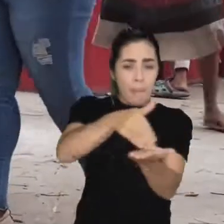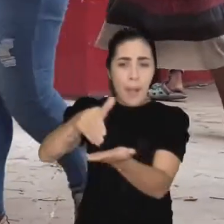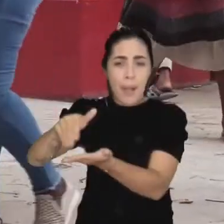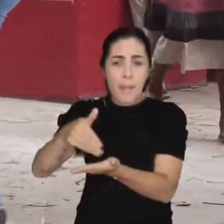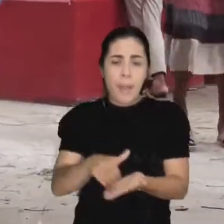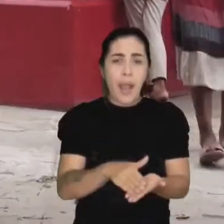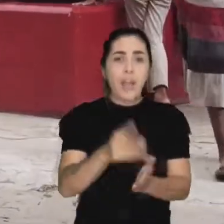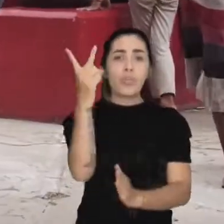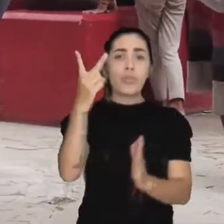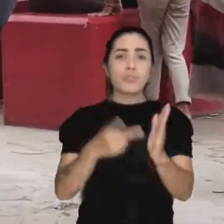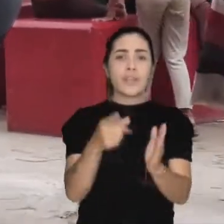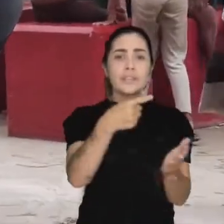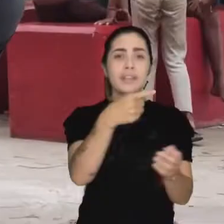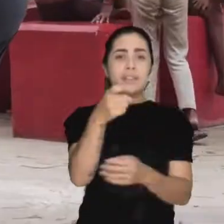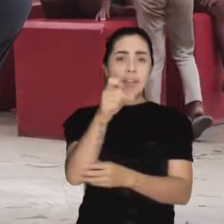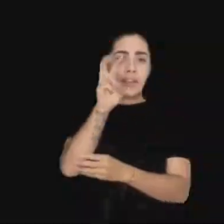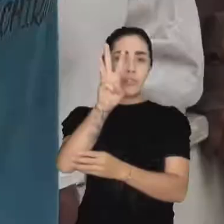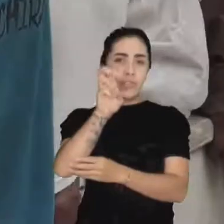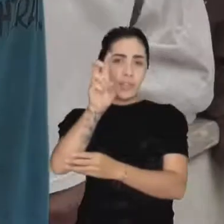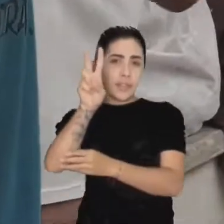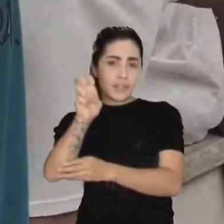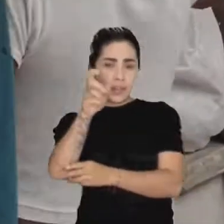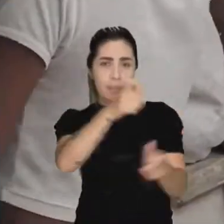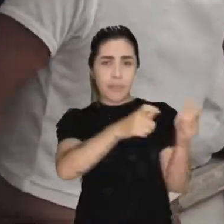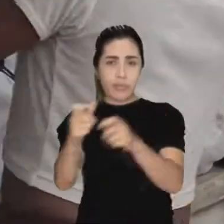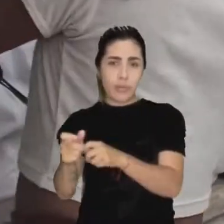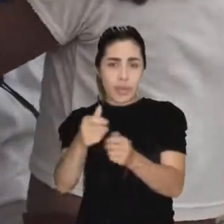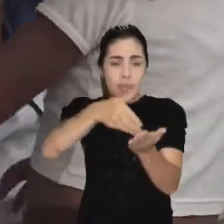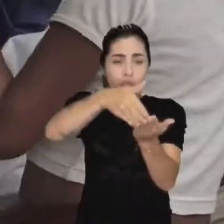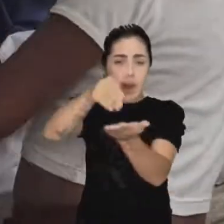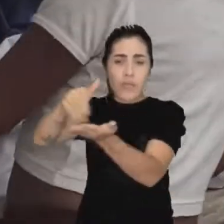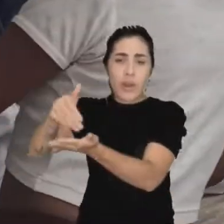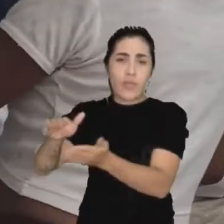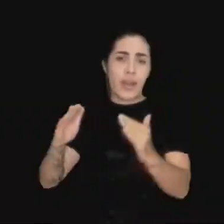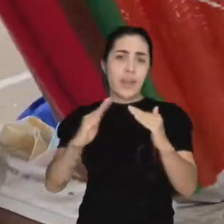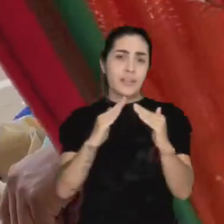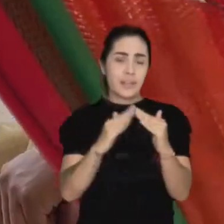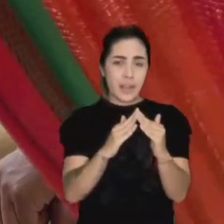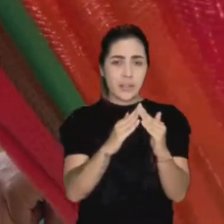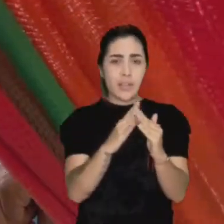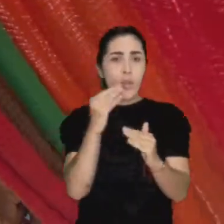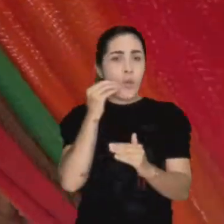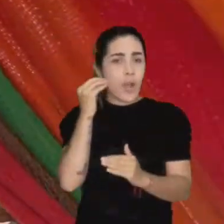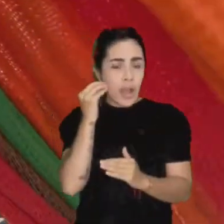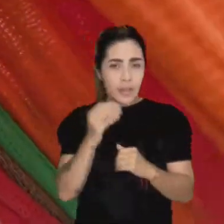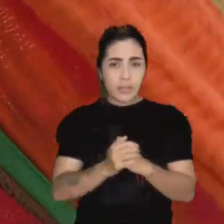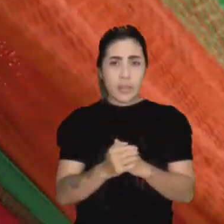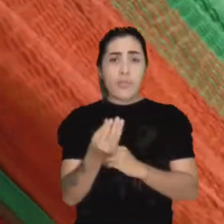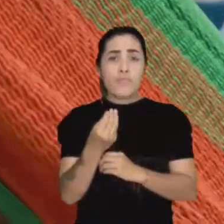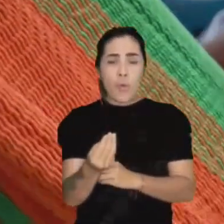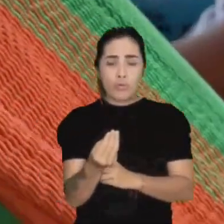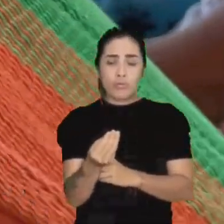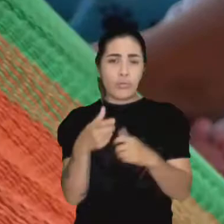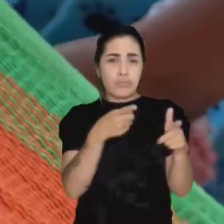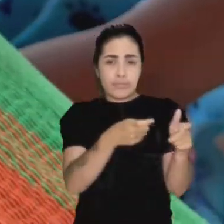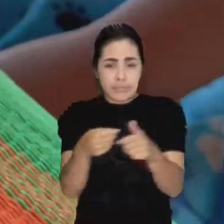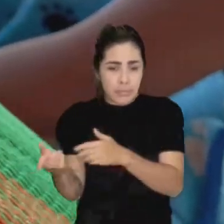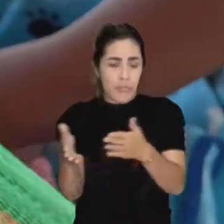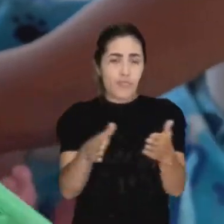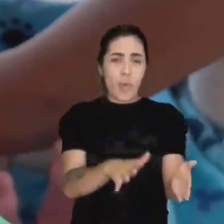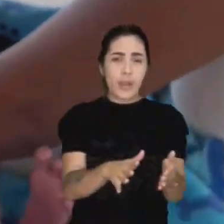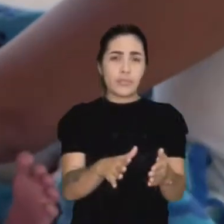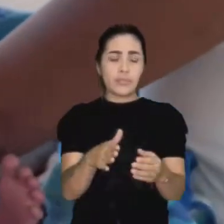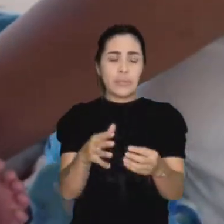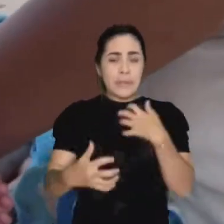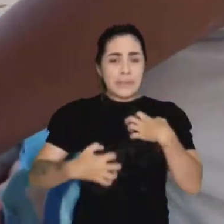repercute en desplazamiento forzado de al menos 2.687 personas. El temor a ser asesinados, el